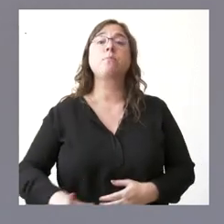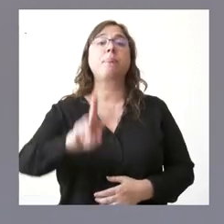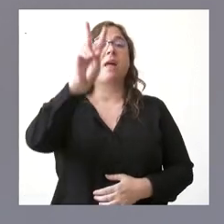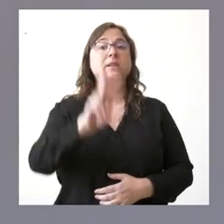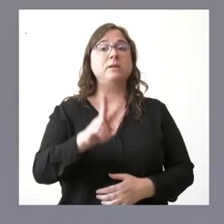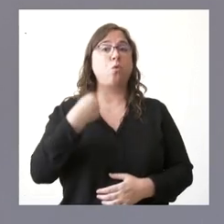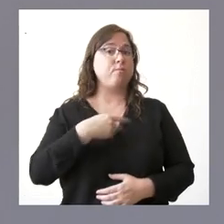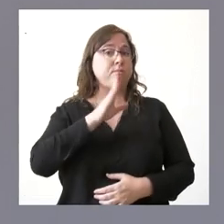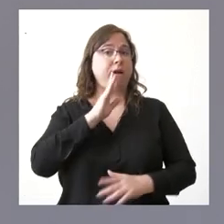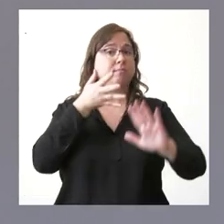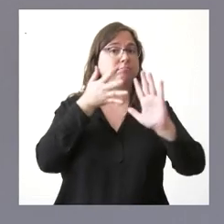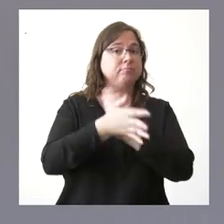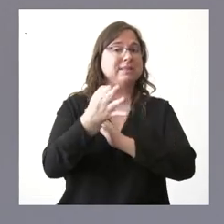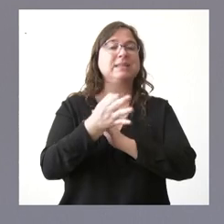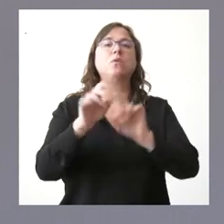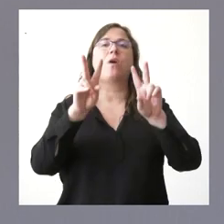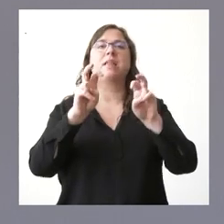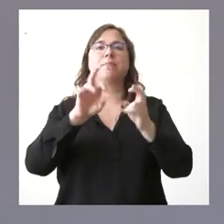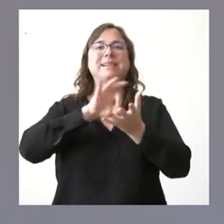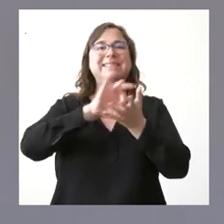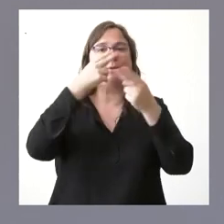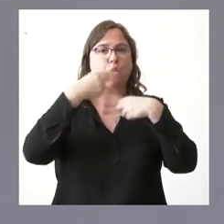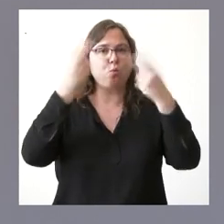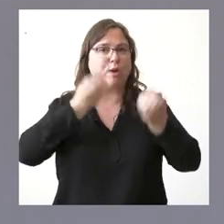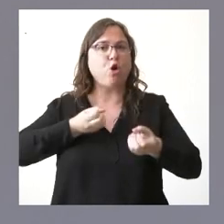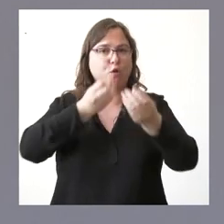que les quería decir es una información de servicio público,